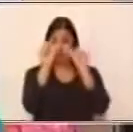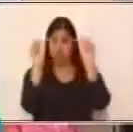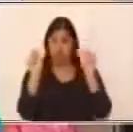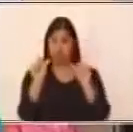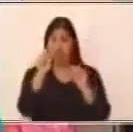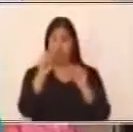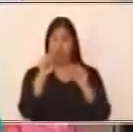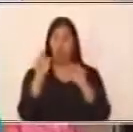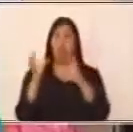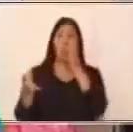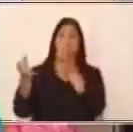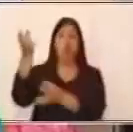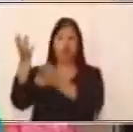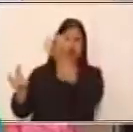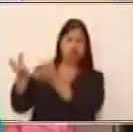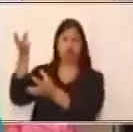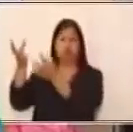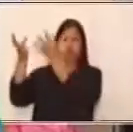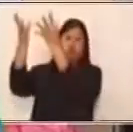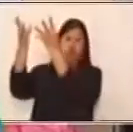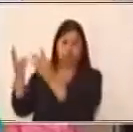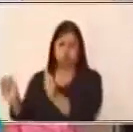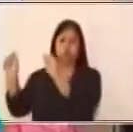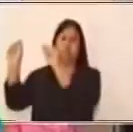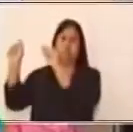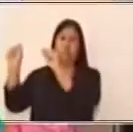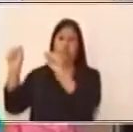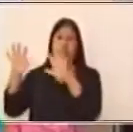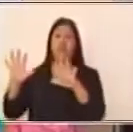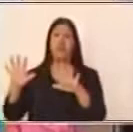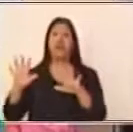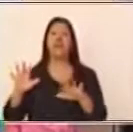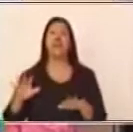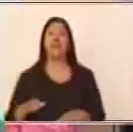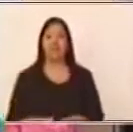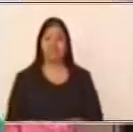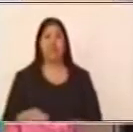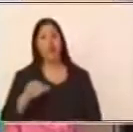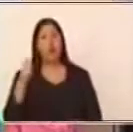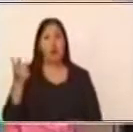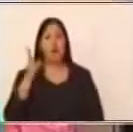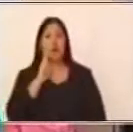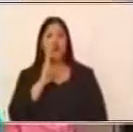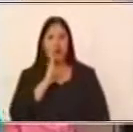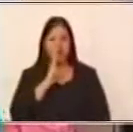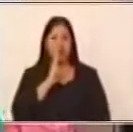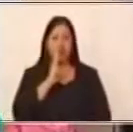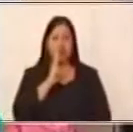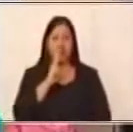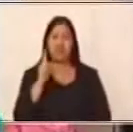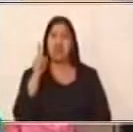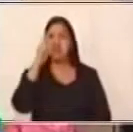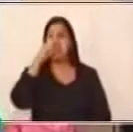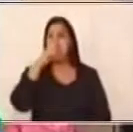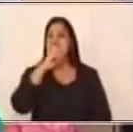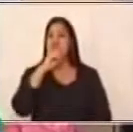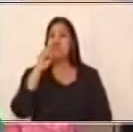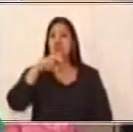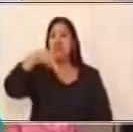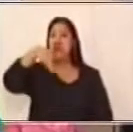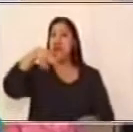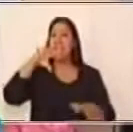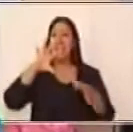Apagar es el otro verbo. Entonces, aquí no hay un nexo como tal. Quiero que